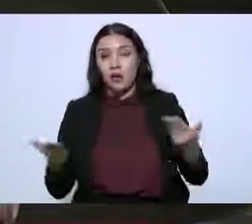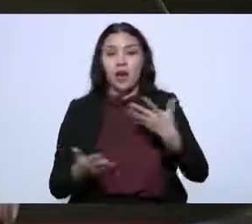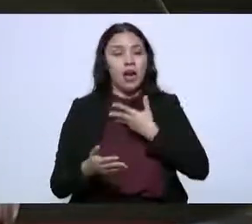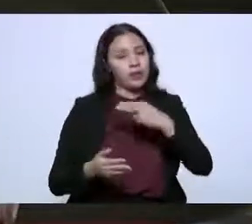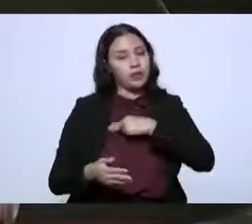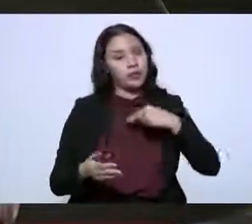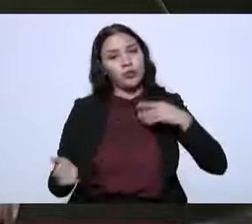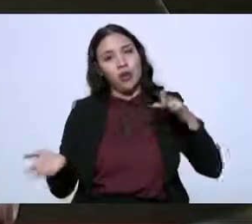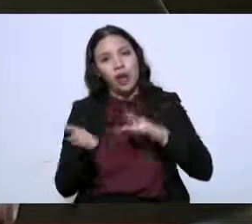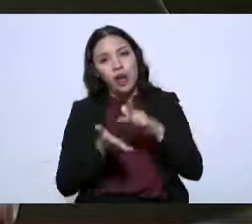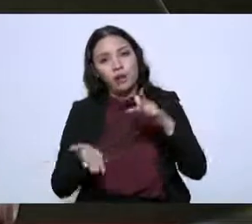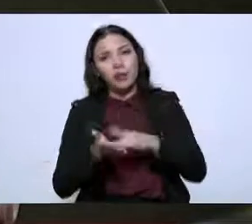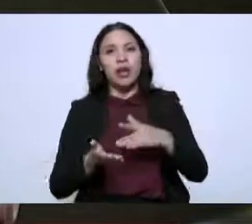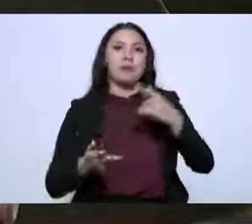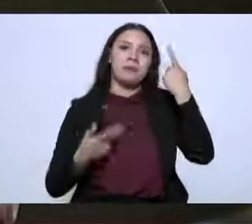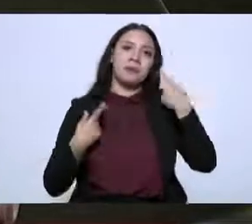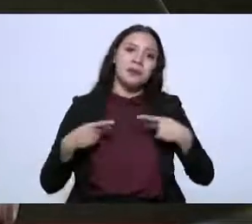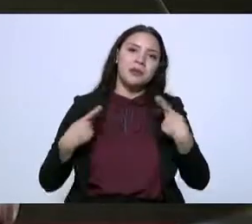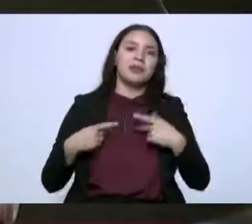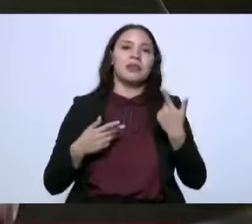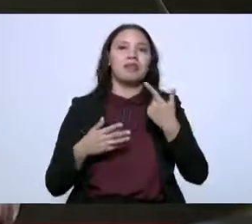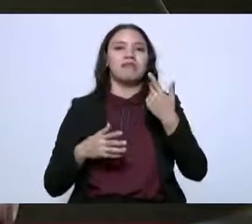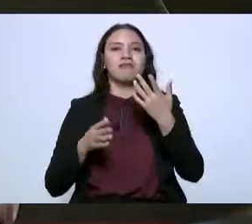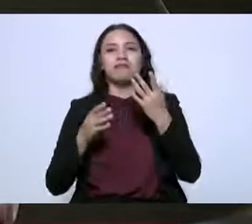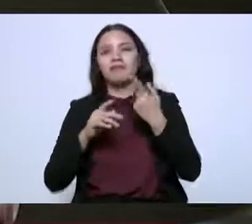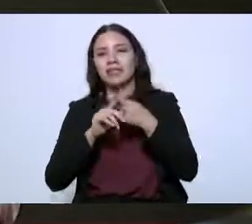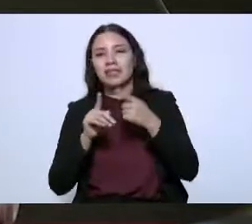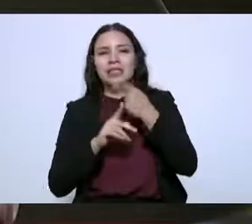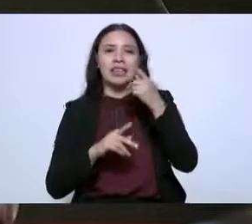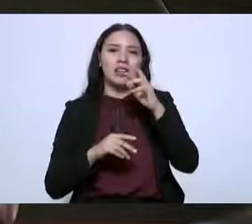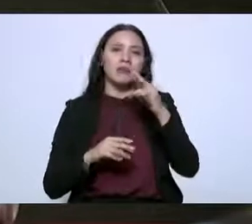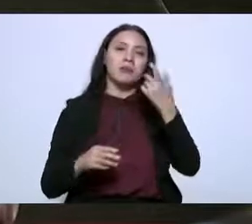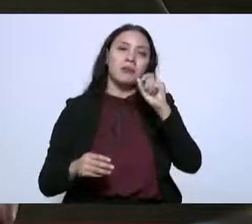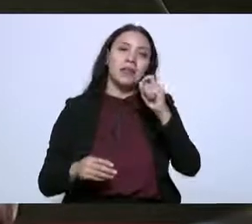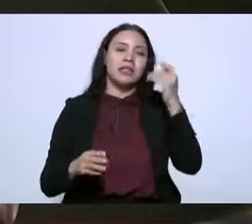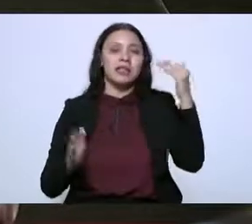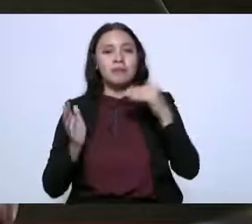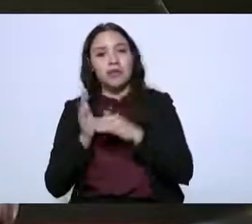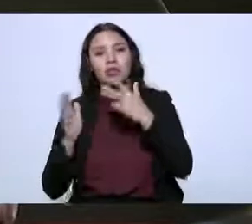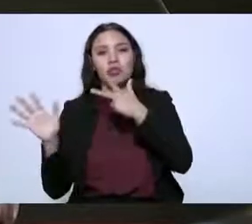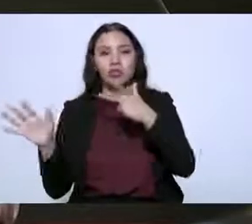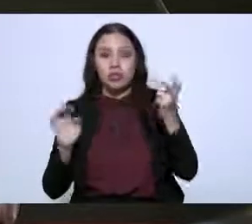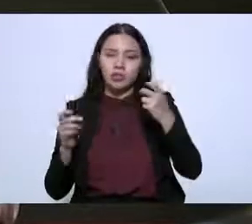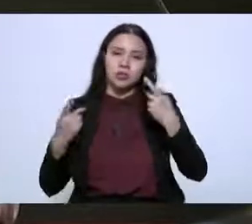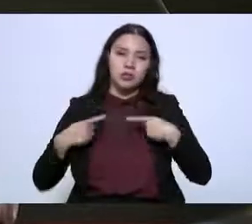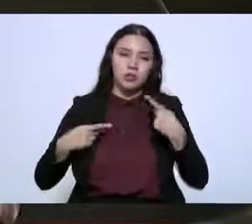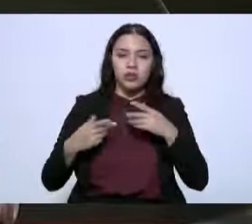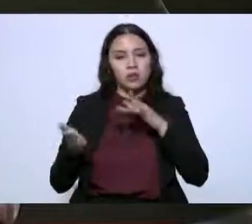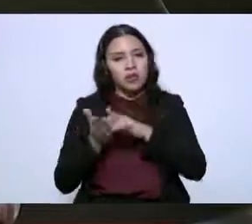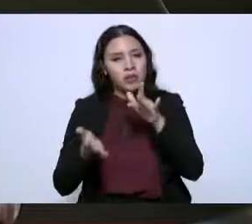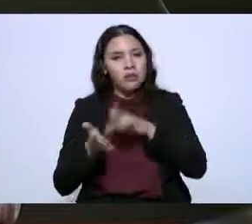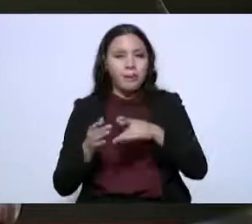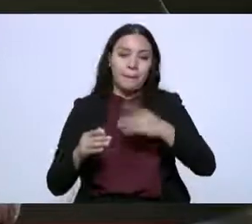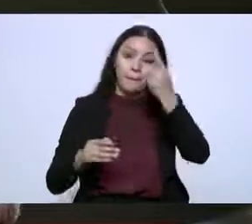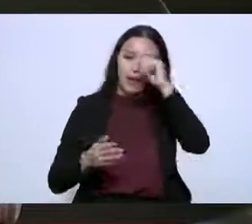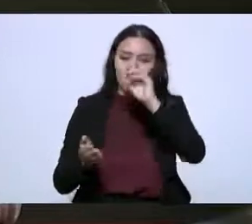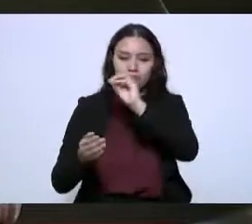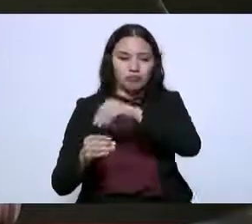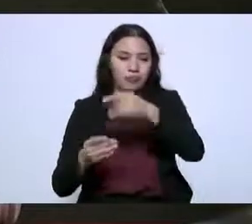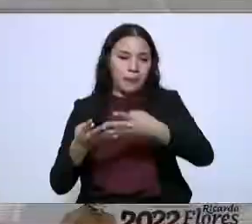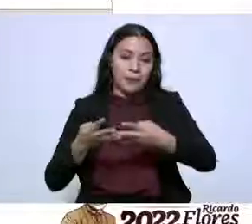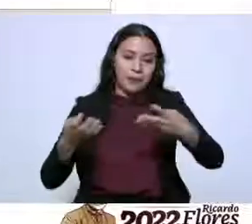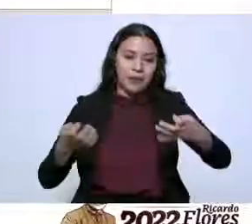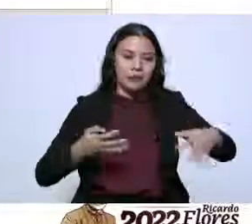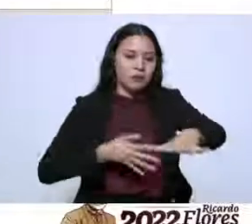productores de granos en el orden de 20 mil 800 de ellos y cubriendo una superficie de 197 mil